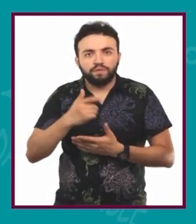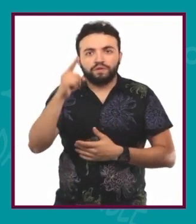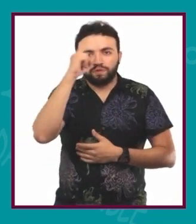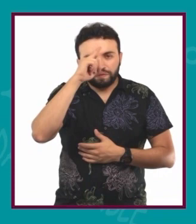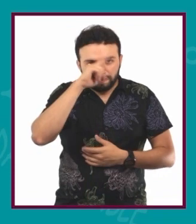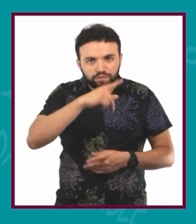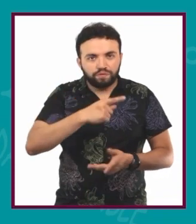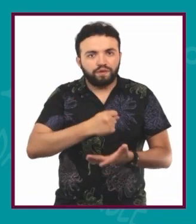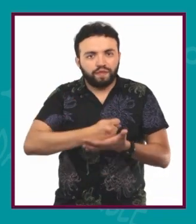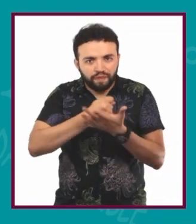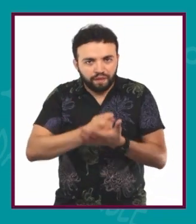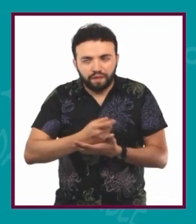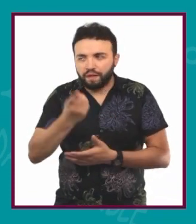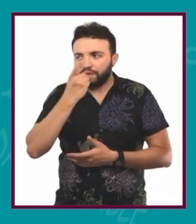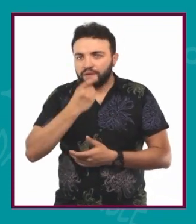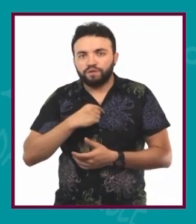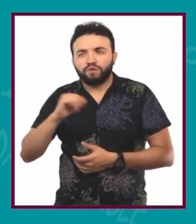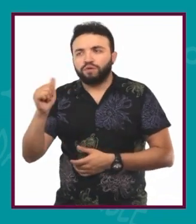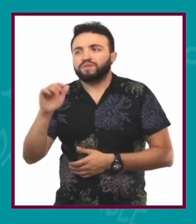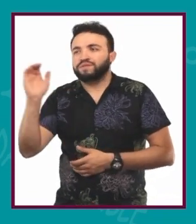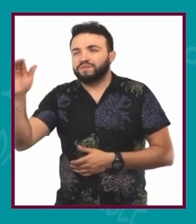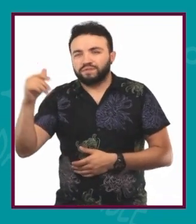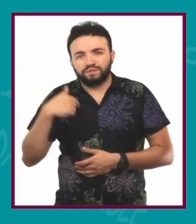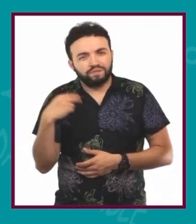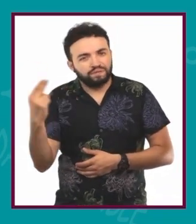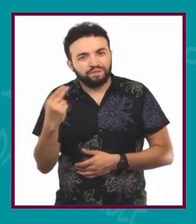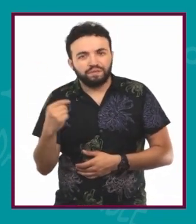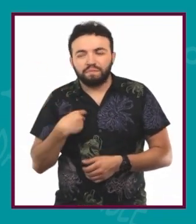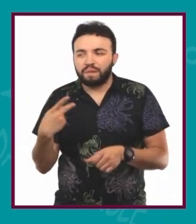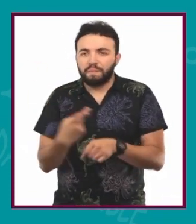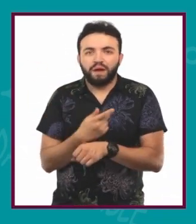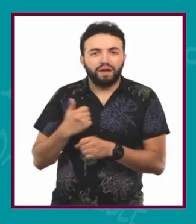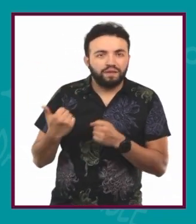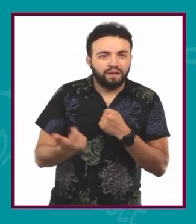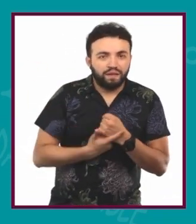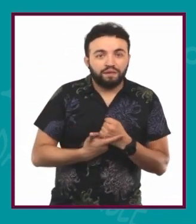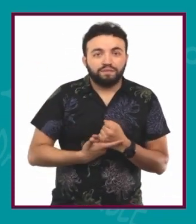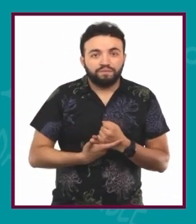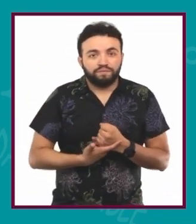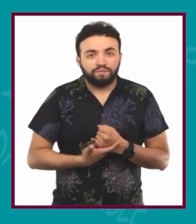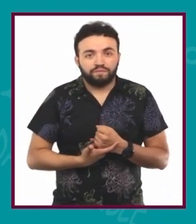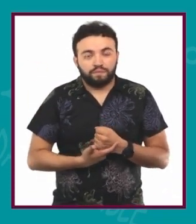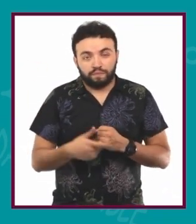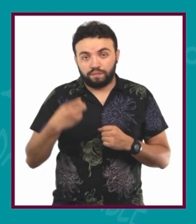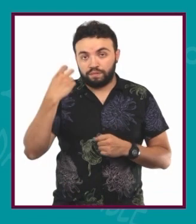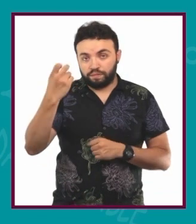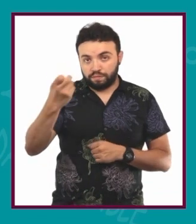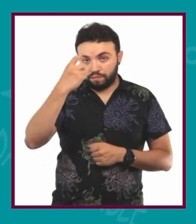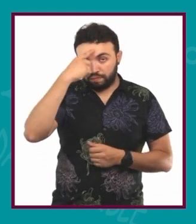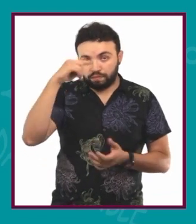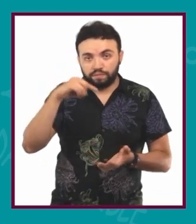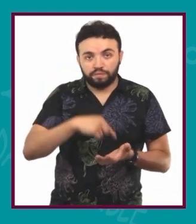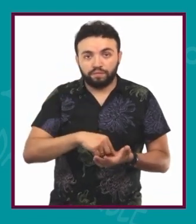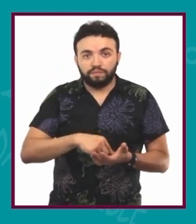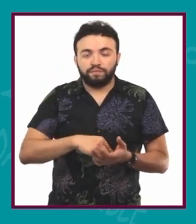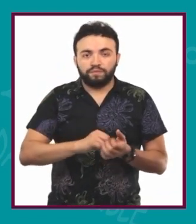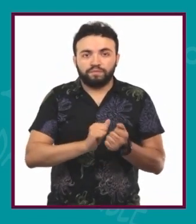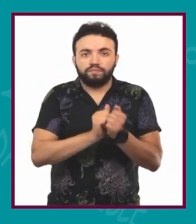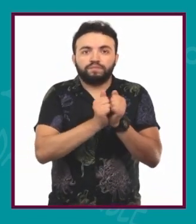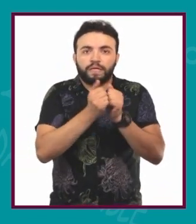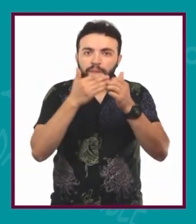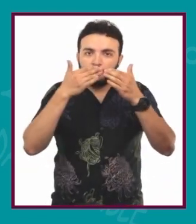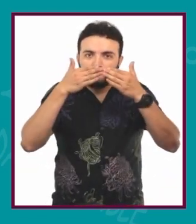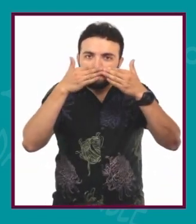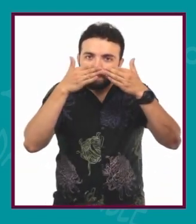consejos, que hay que decirle al otro, oye, te necesito, oye, me está pasando esto, etcétera. Ahí creo que nos vamos